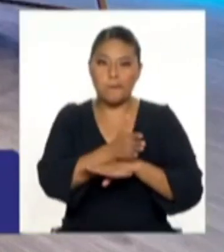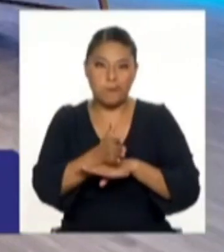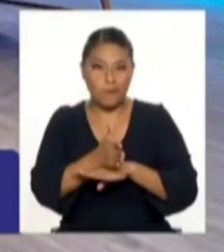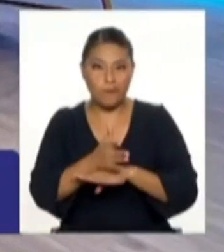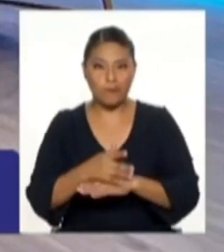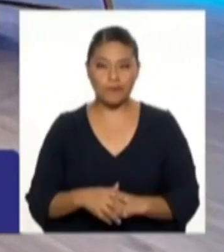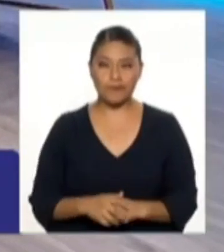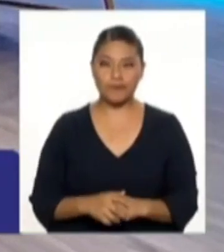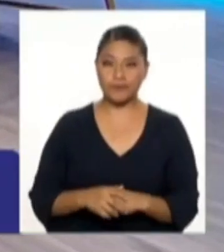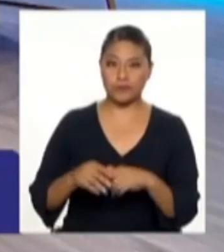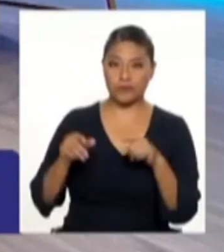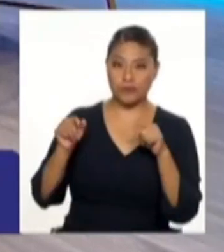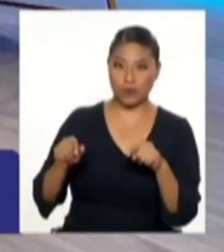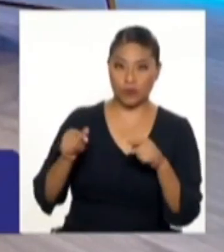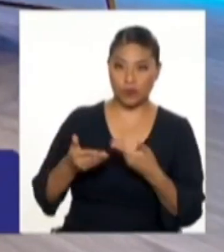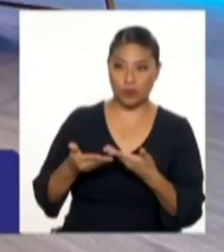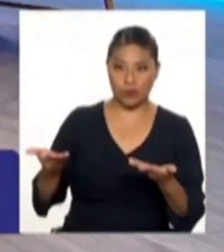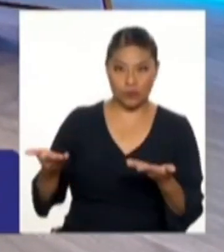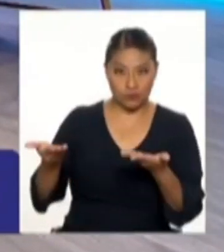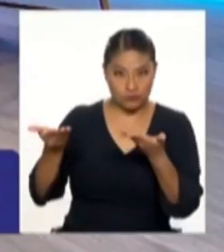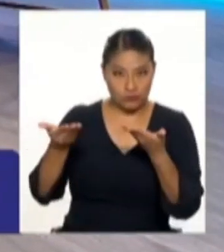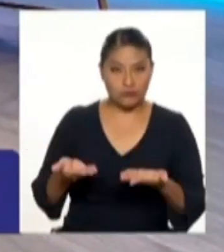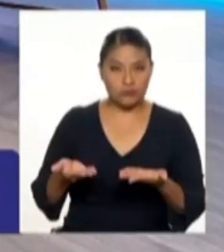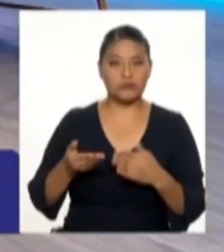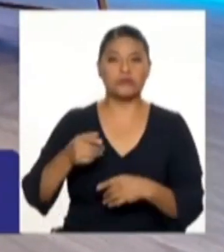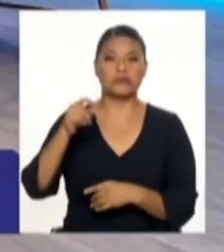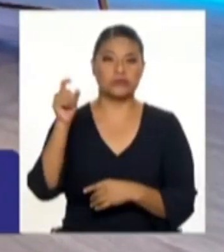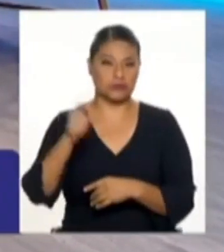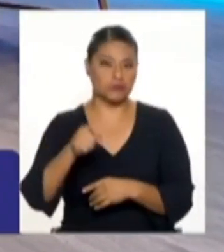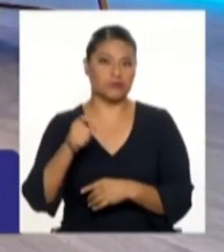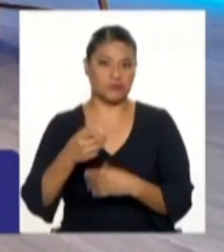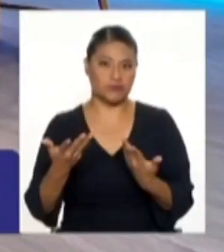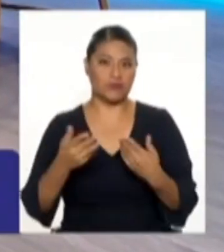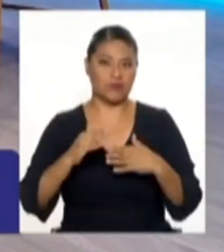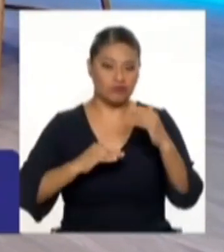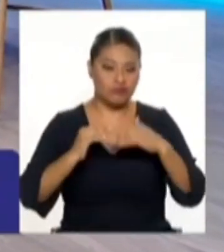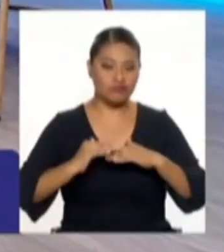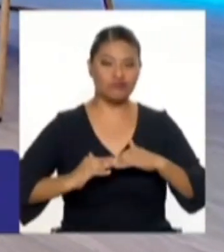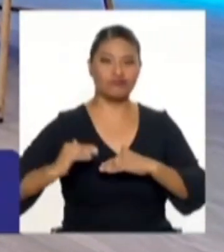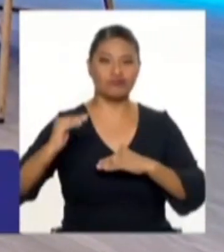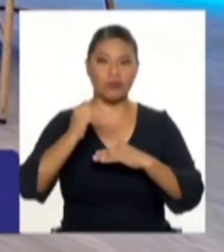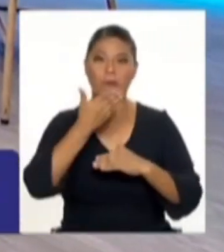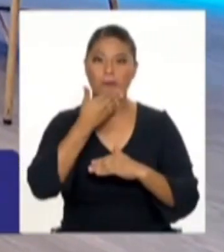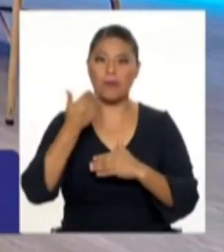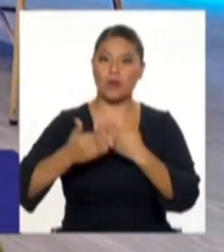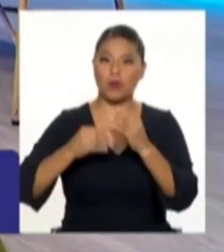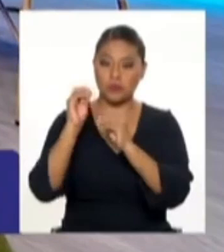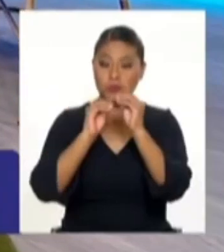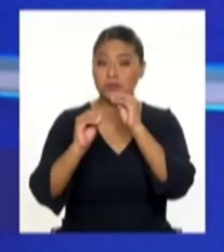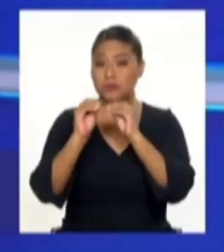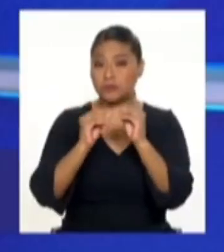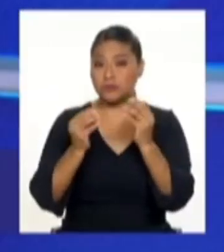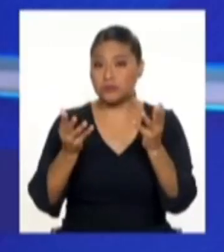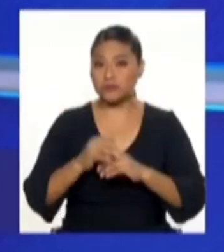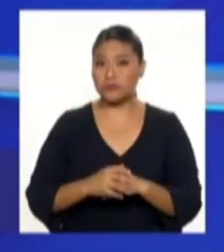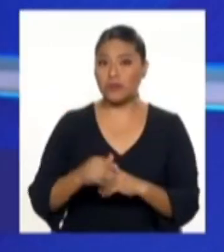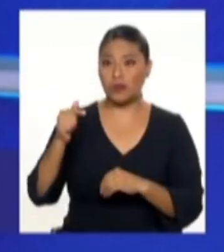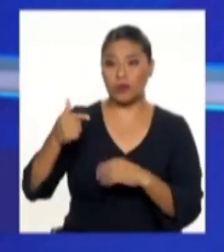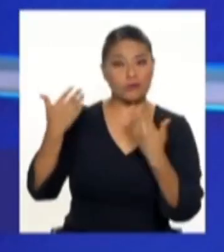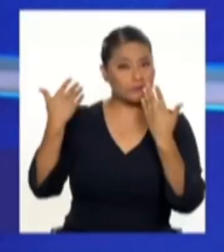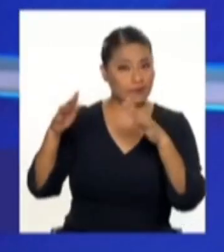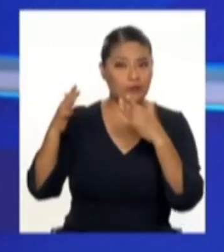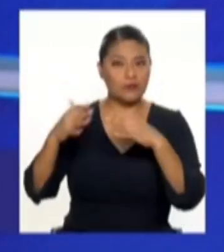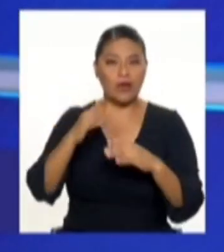de urgencia, como usted está indicando, y por eso es que la autoridad de reconstrucción se va a encargar de esa situación. Pero ya los daños están